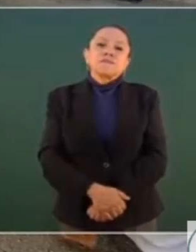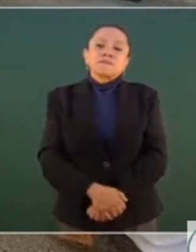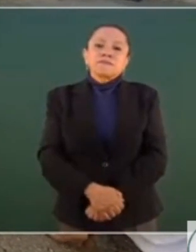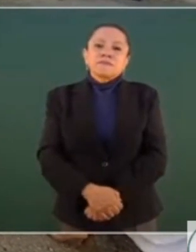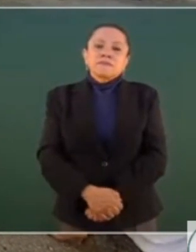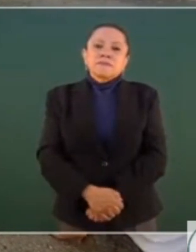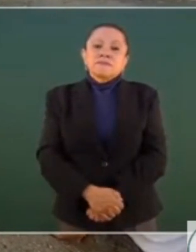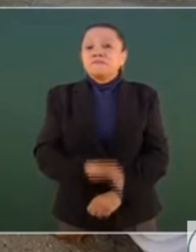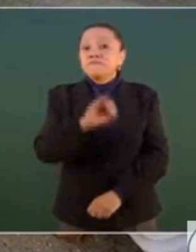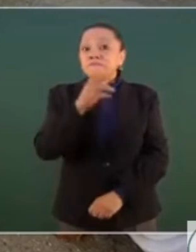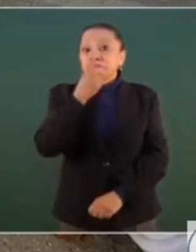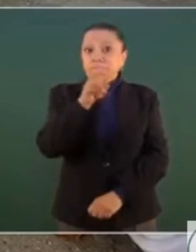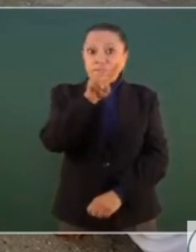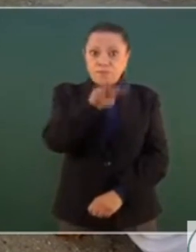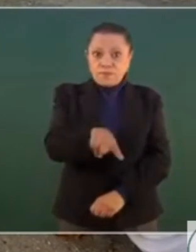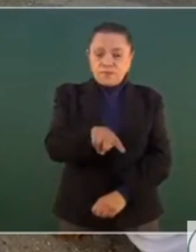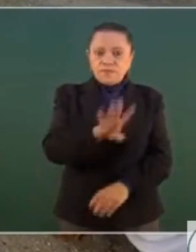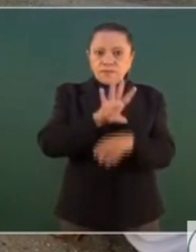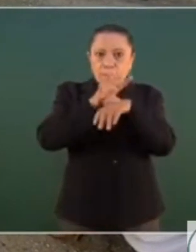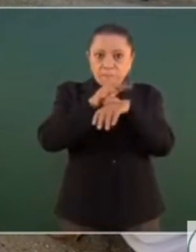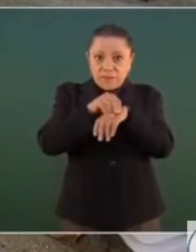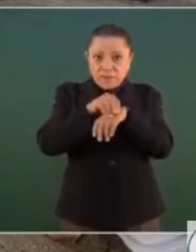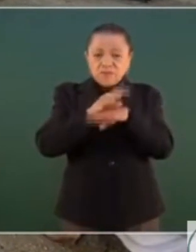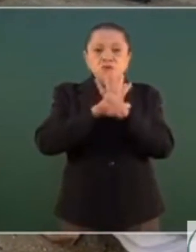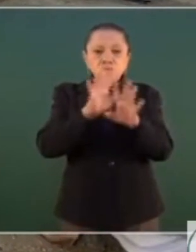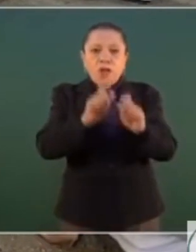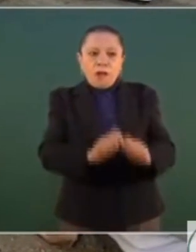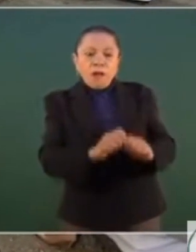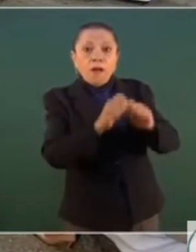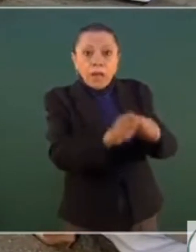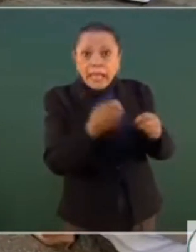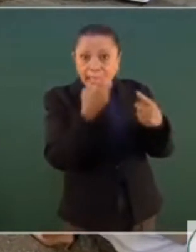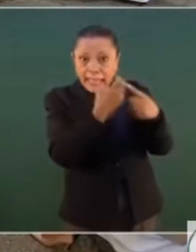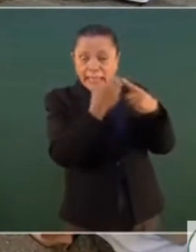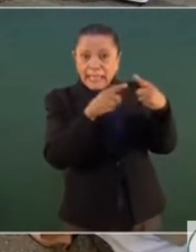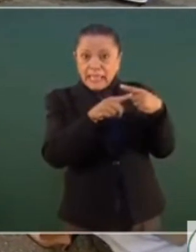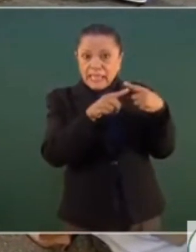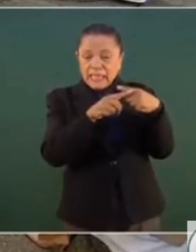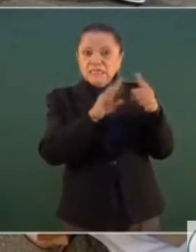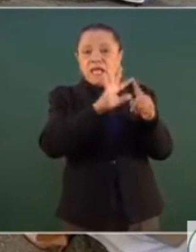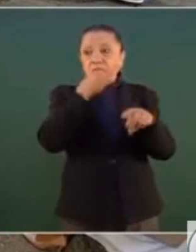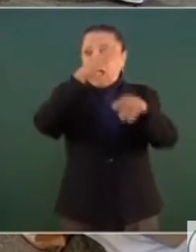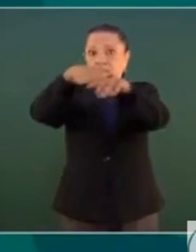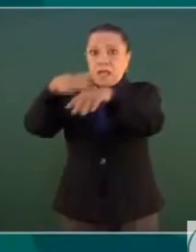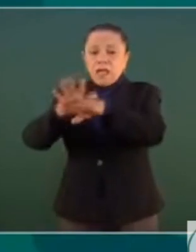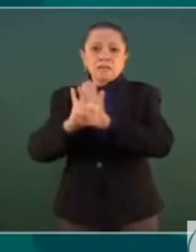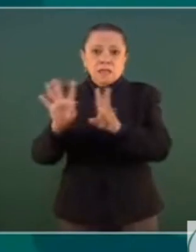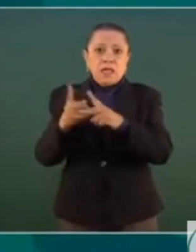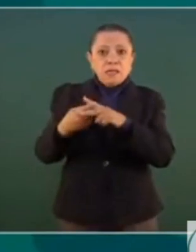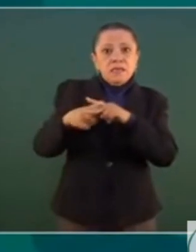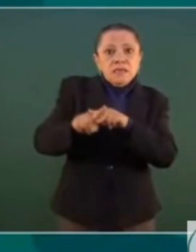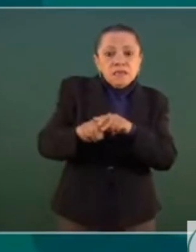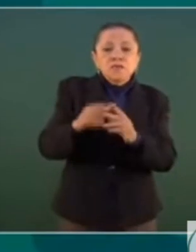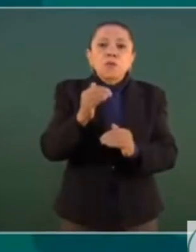En efecto de las concesiones que están otorgadas, esa es la que notificó que ya inició su